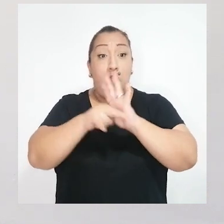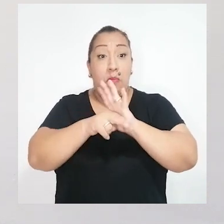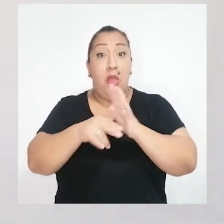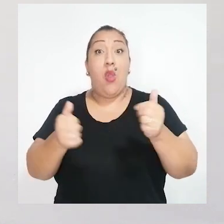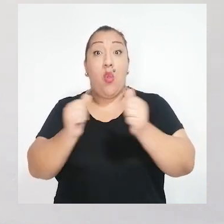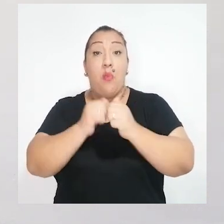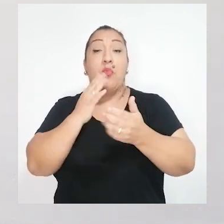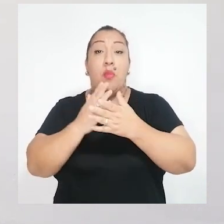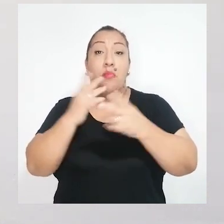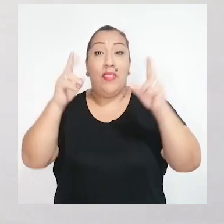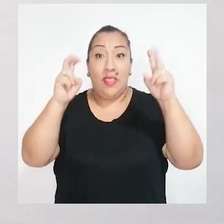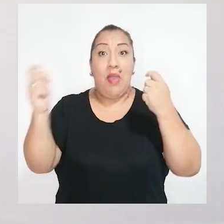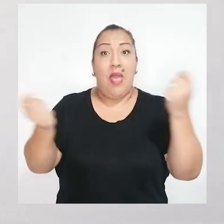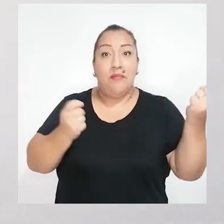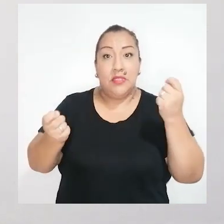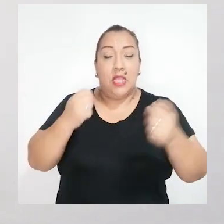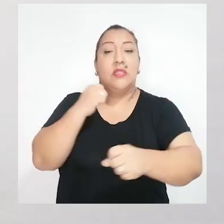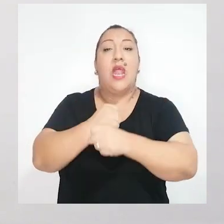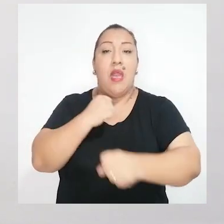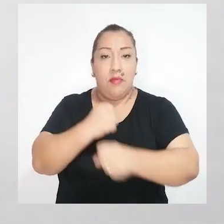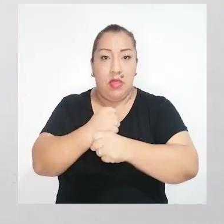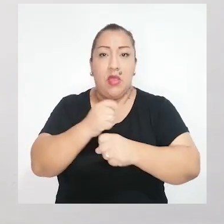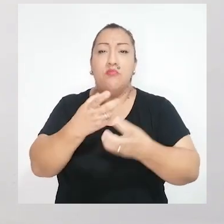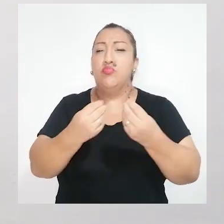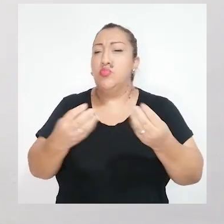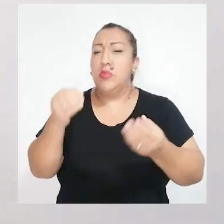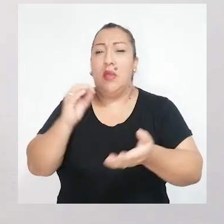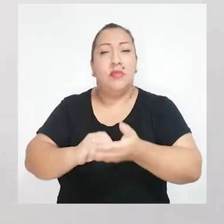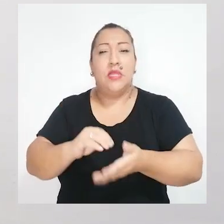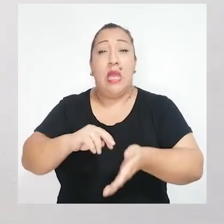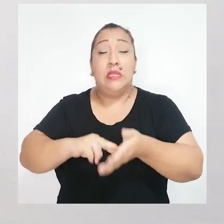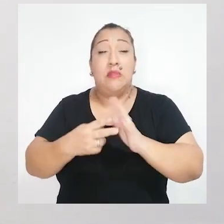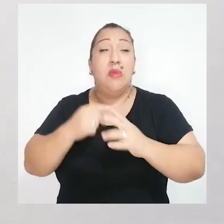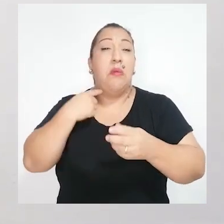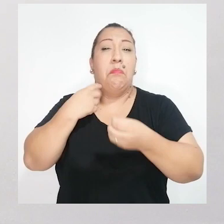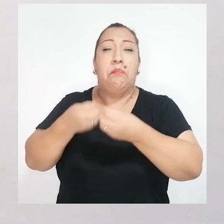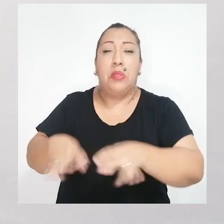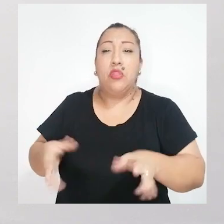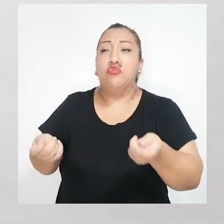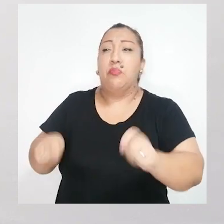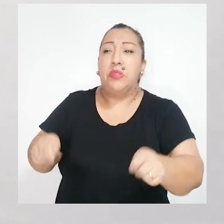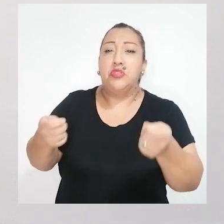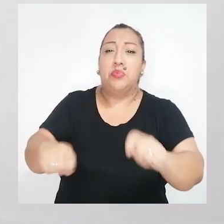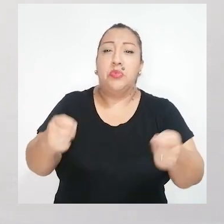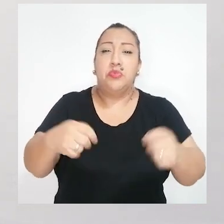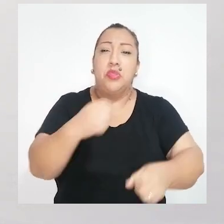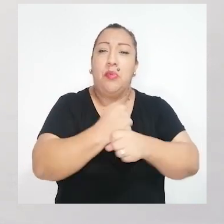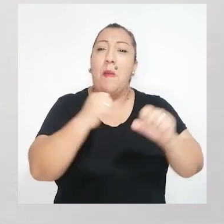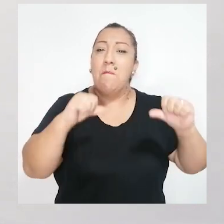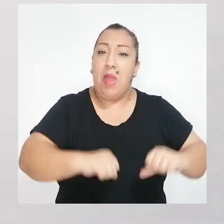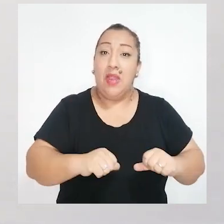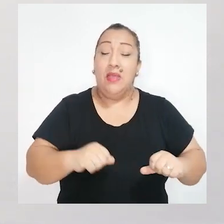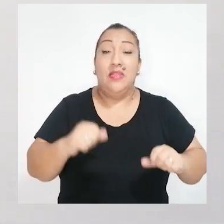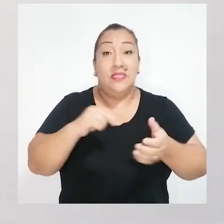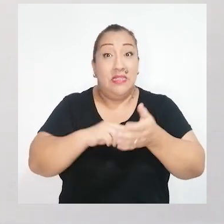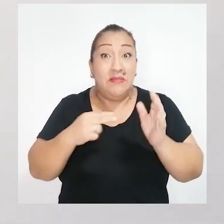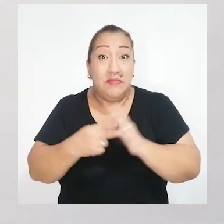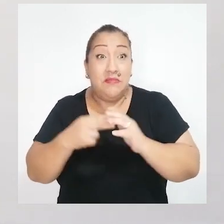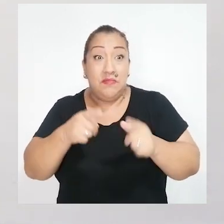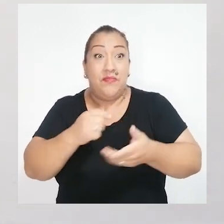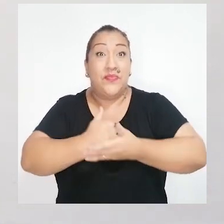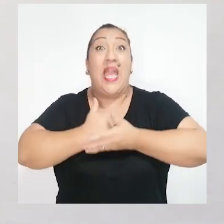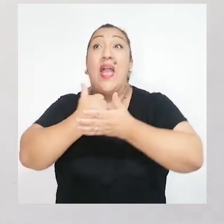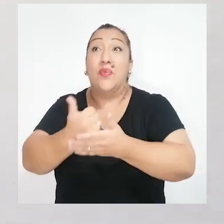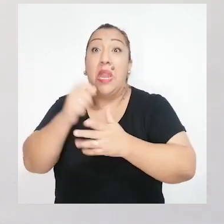toda norma infralegal vinculada a los sistemas administrativos y funcionales que muchas veces termina paralizando el accionar de los gestores públicos,